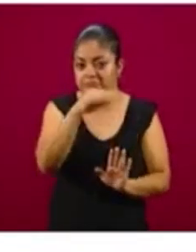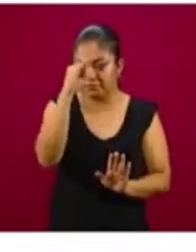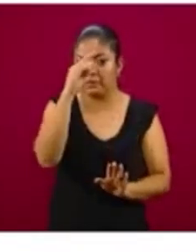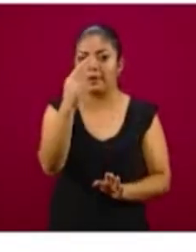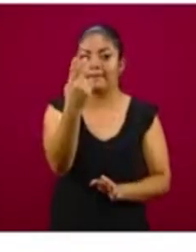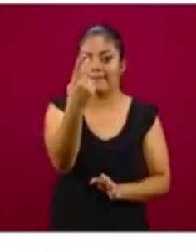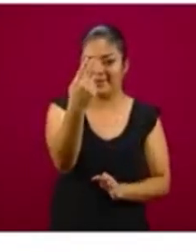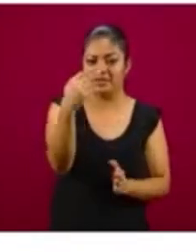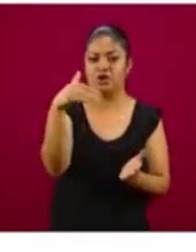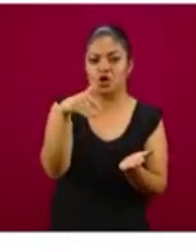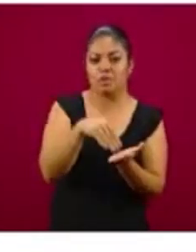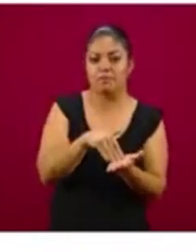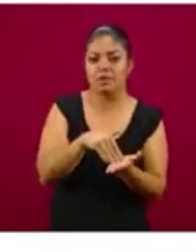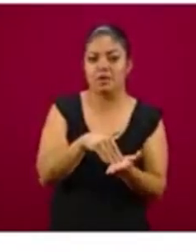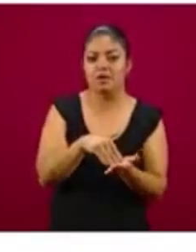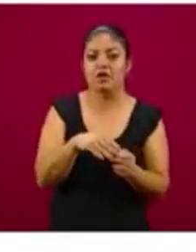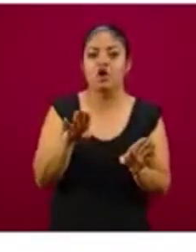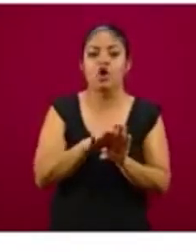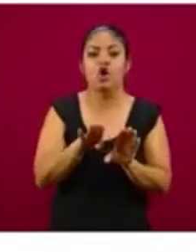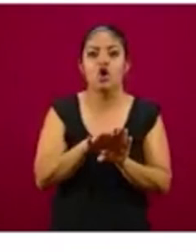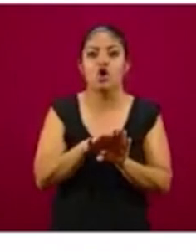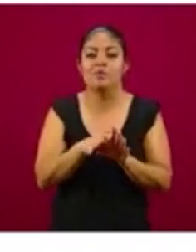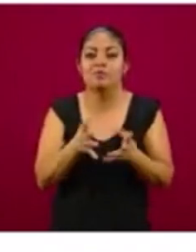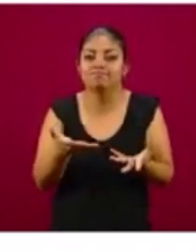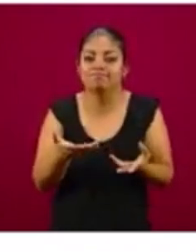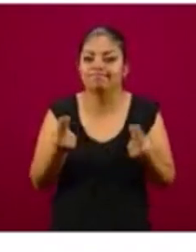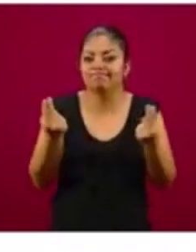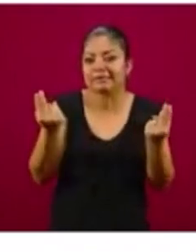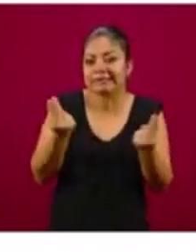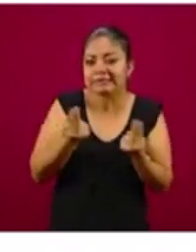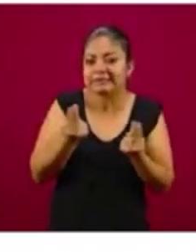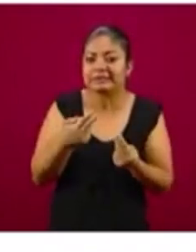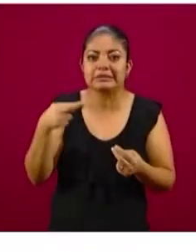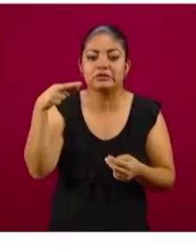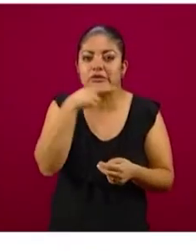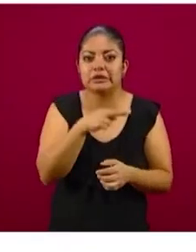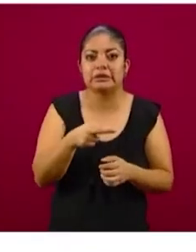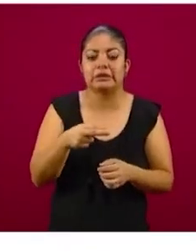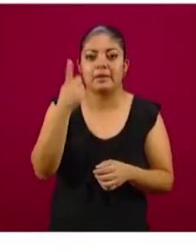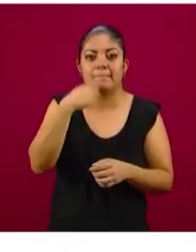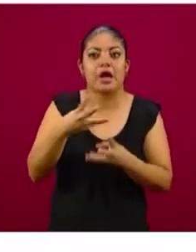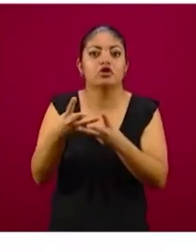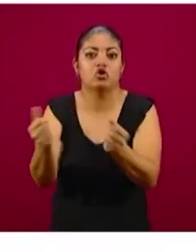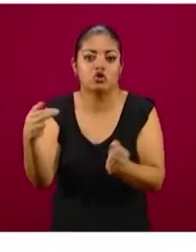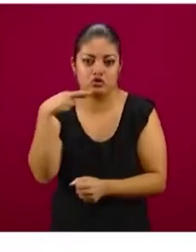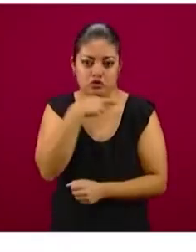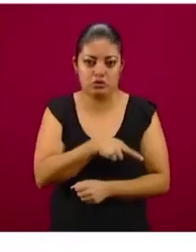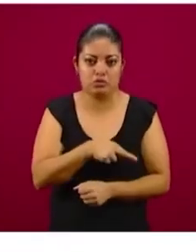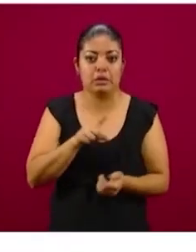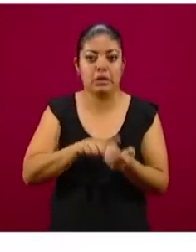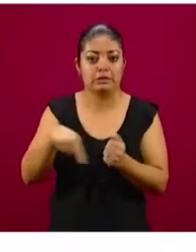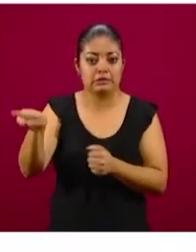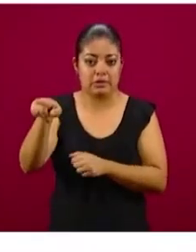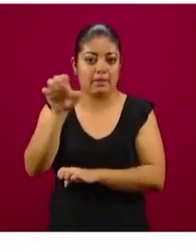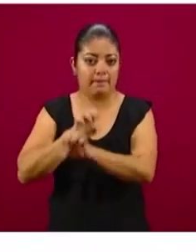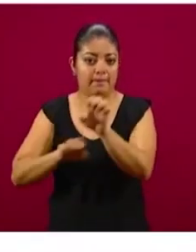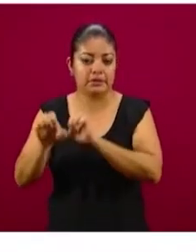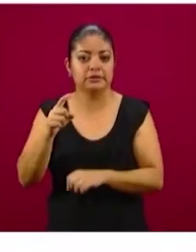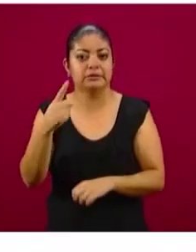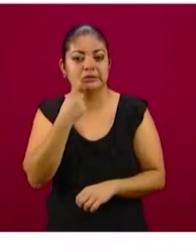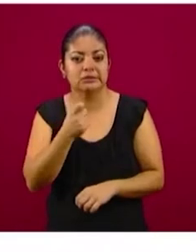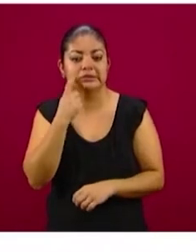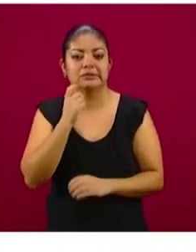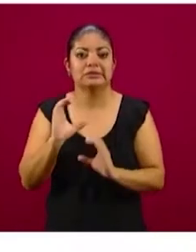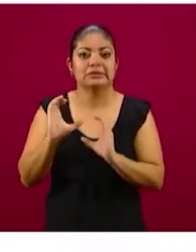pesos primero puede ser el alivio para muchas necesidades, muchas urgencias. Para empresarios como ellos que han hecho una lucha por